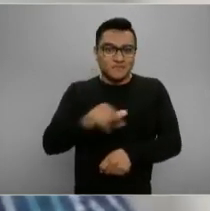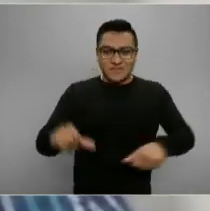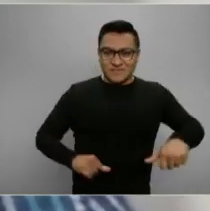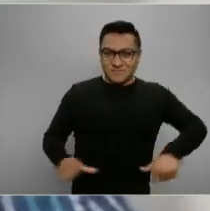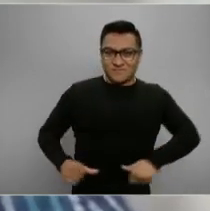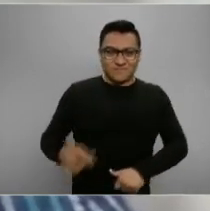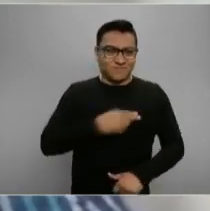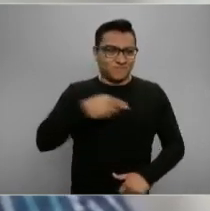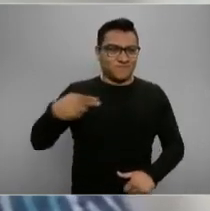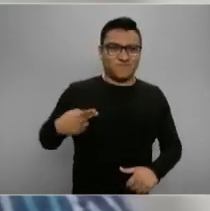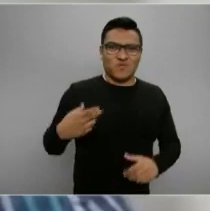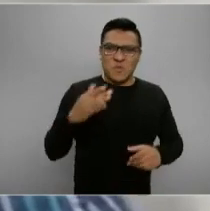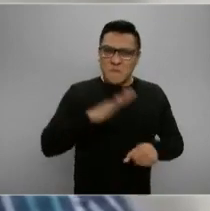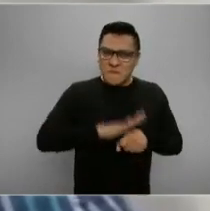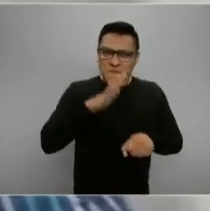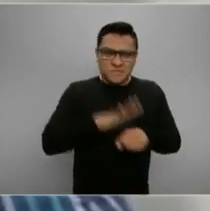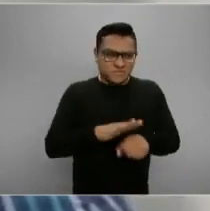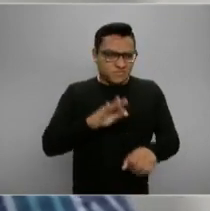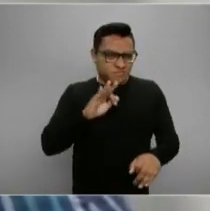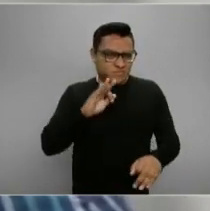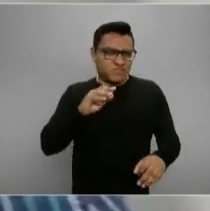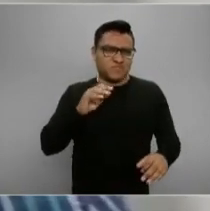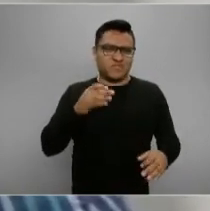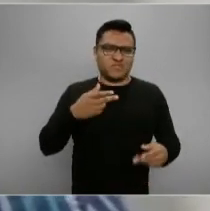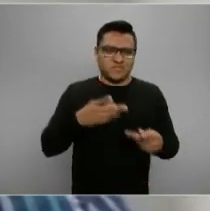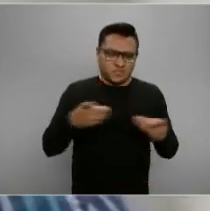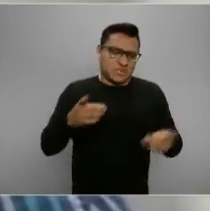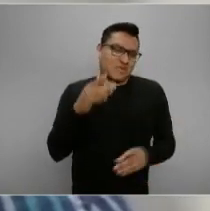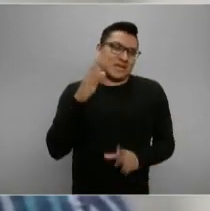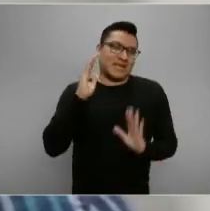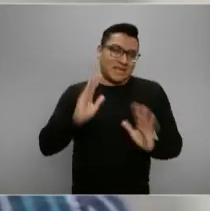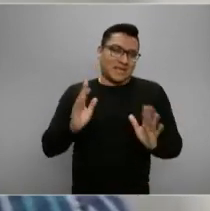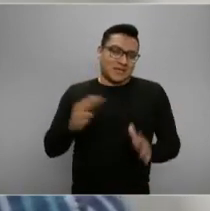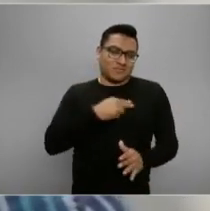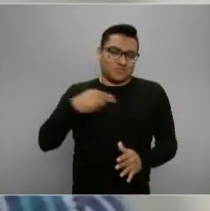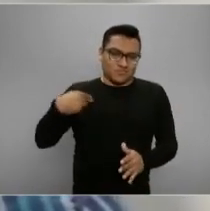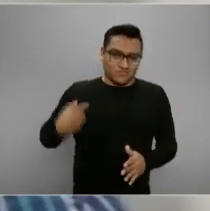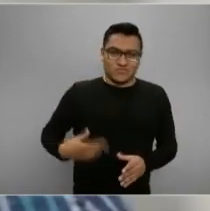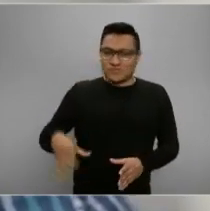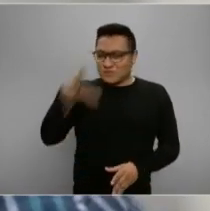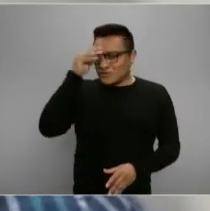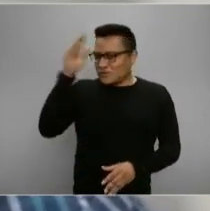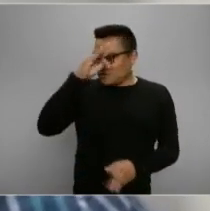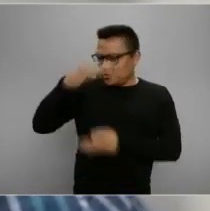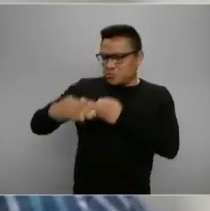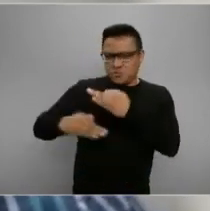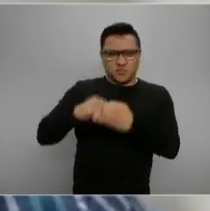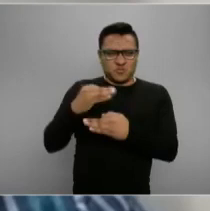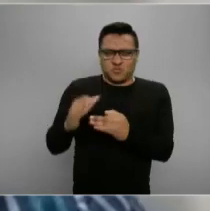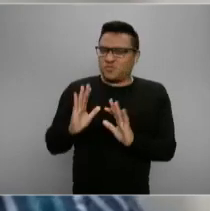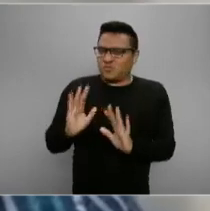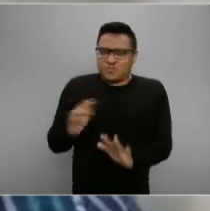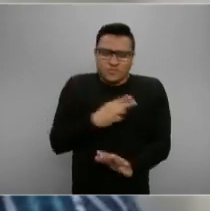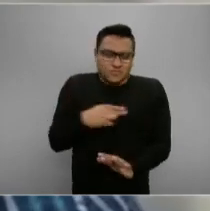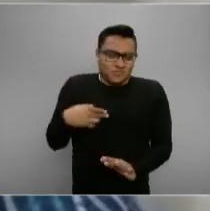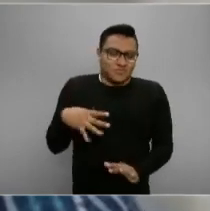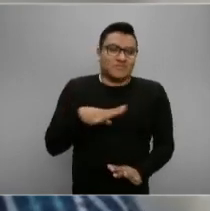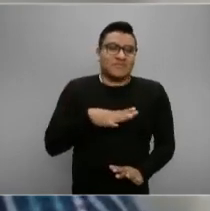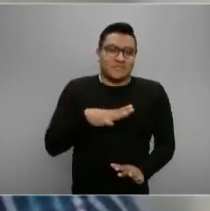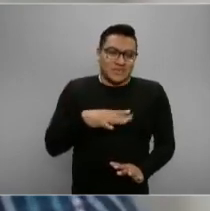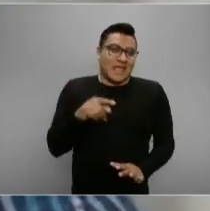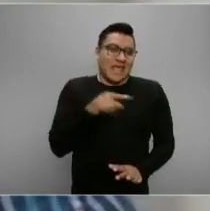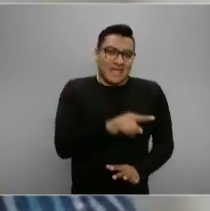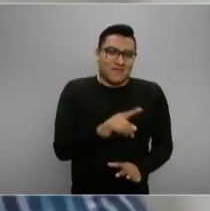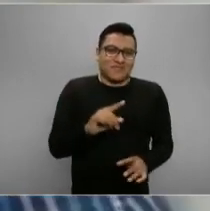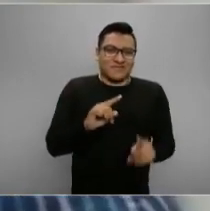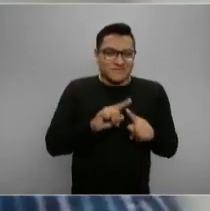arduamente que ya hoy en día tenemos las capacidades técnicas, la curva del aprendizaje, muchos procesos que vamos a